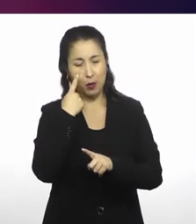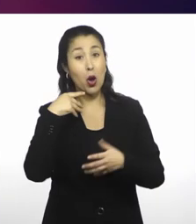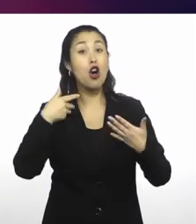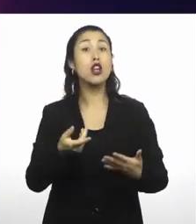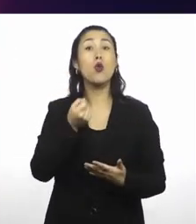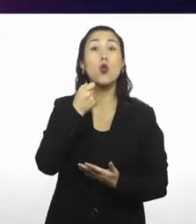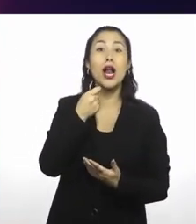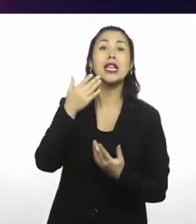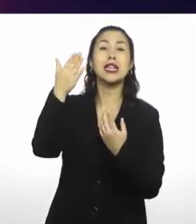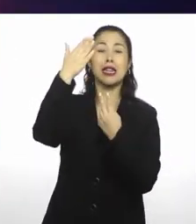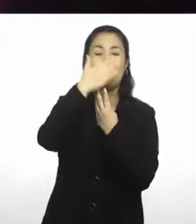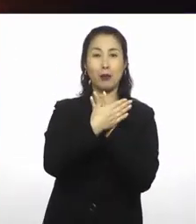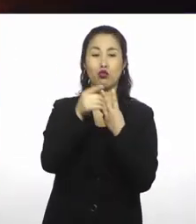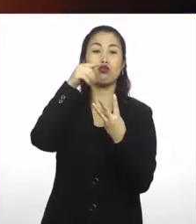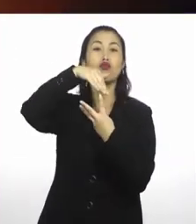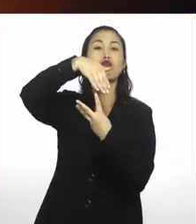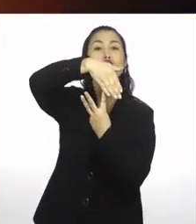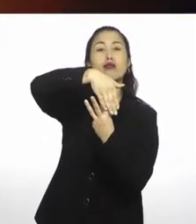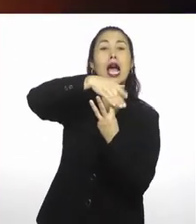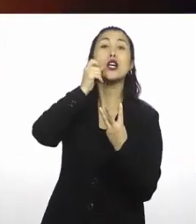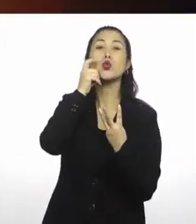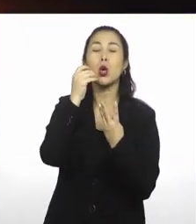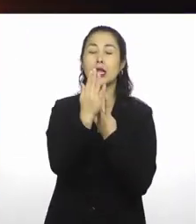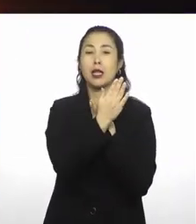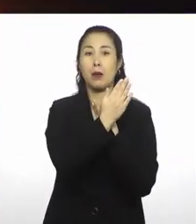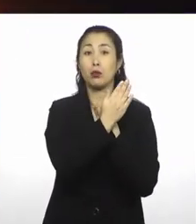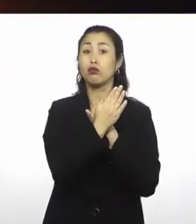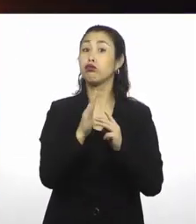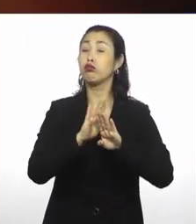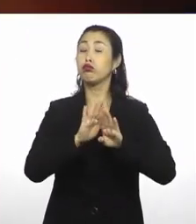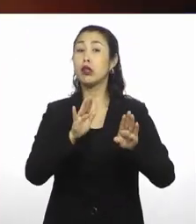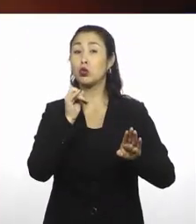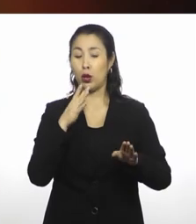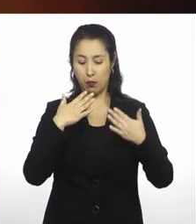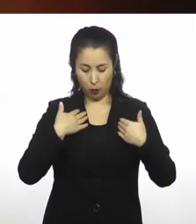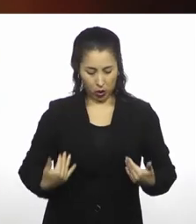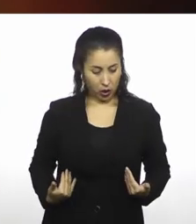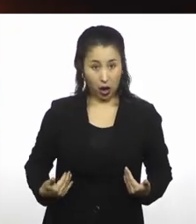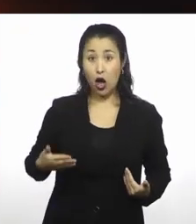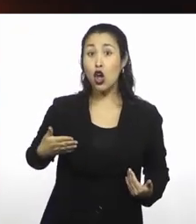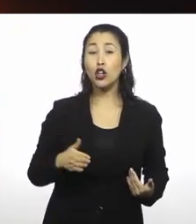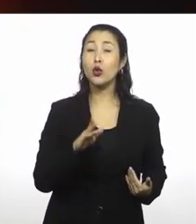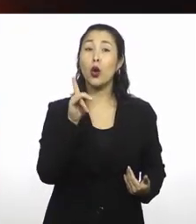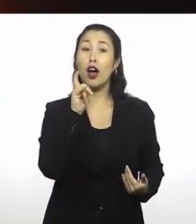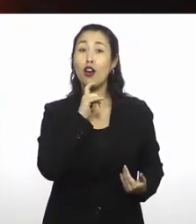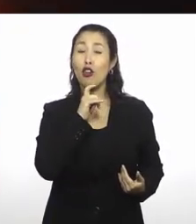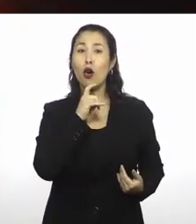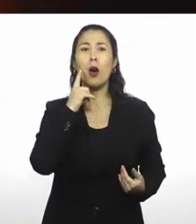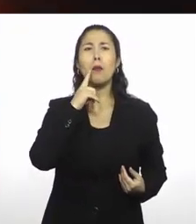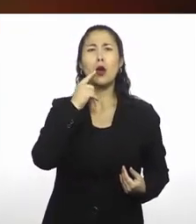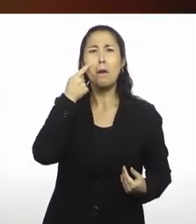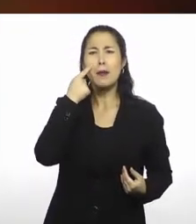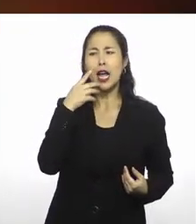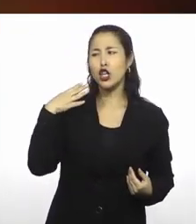color azul. Tapando el color azul, mi polera sigue siendo de color rojo, pero quiero que se fijen en las